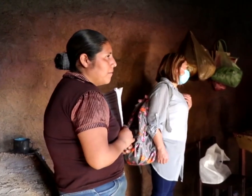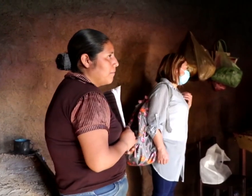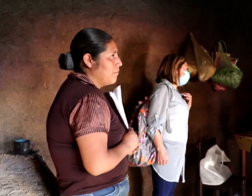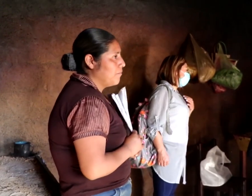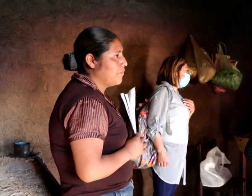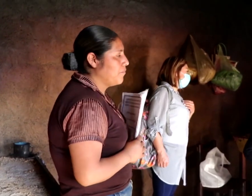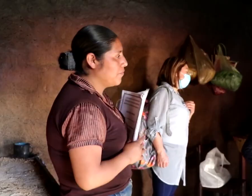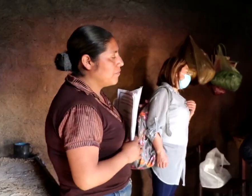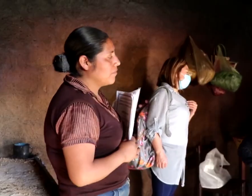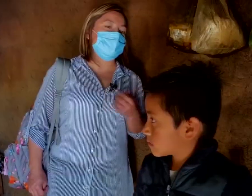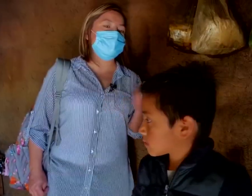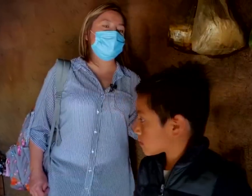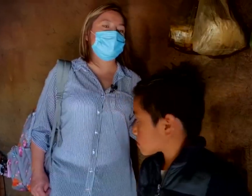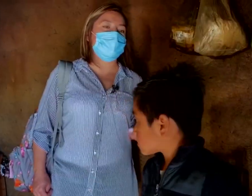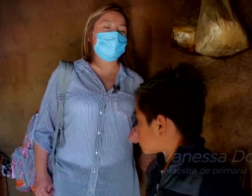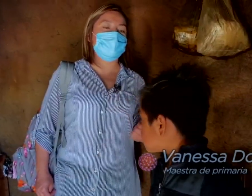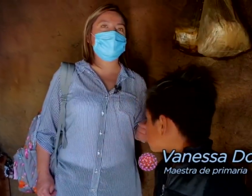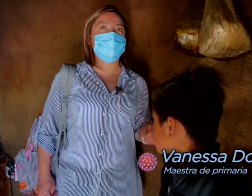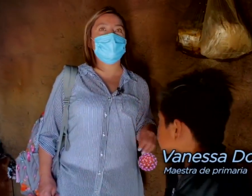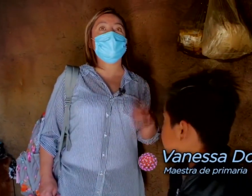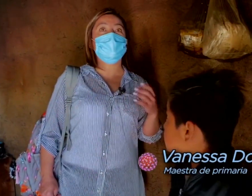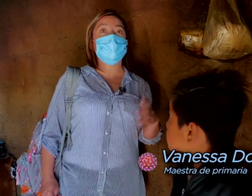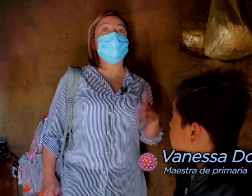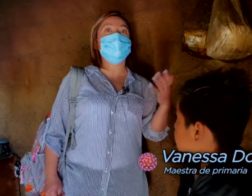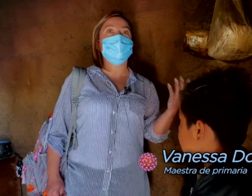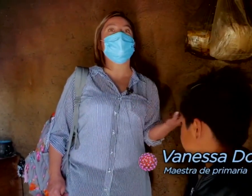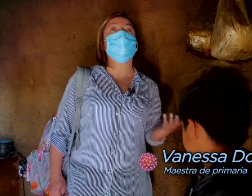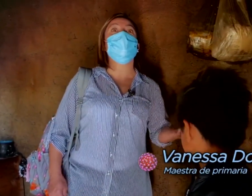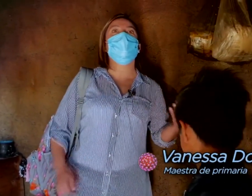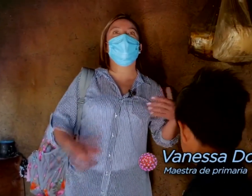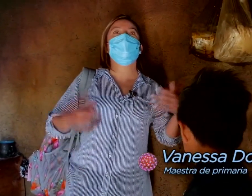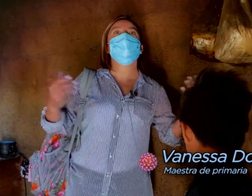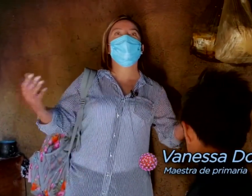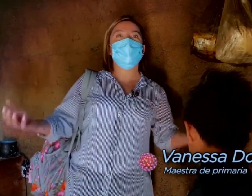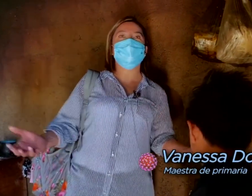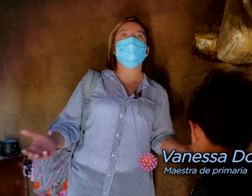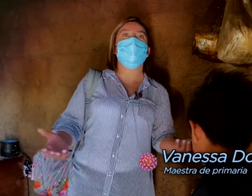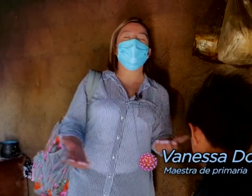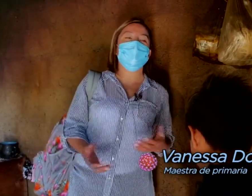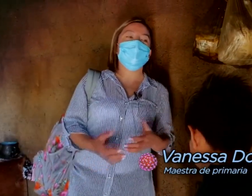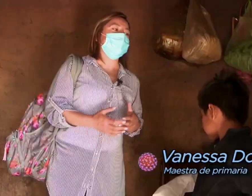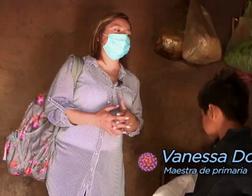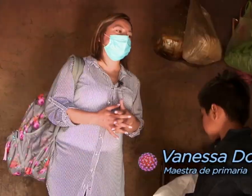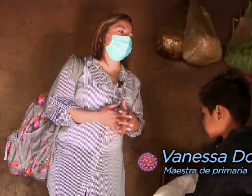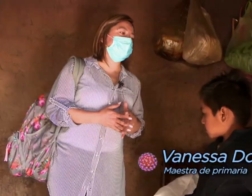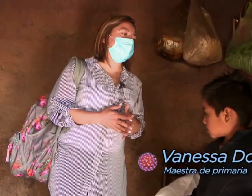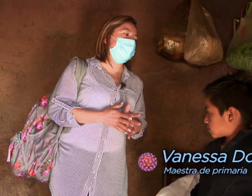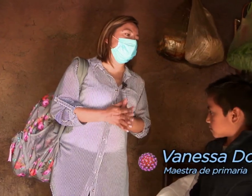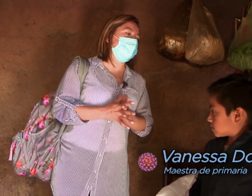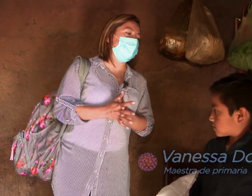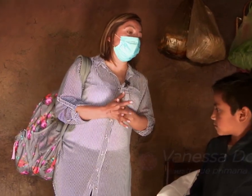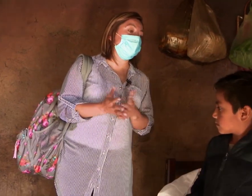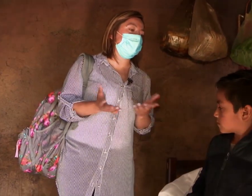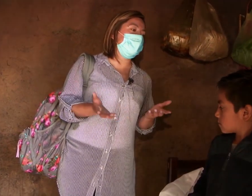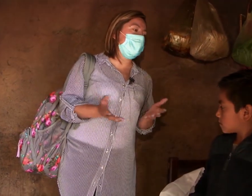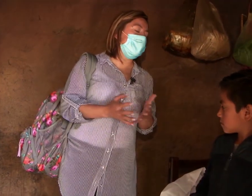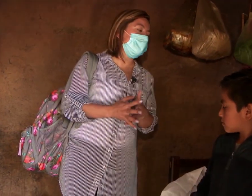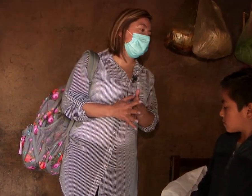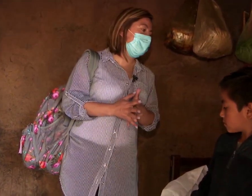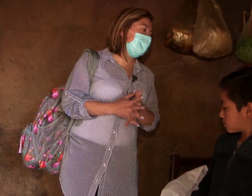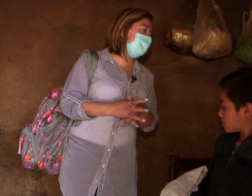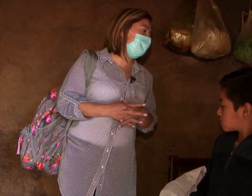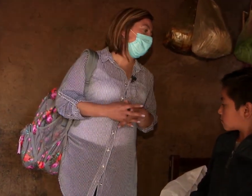reto pues muy grande de desarrollar el proceso de lectura y escritura a distancia. Sin los medios